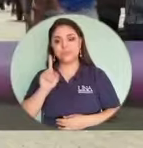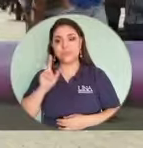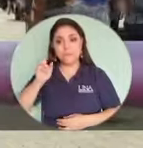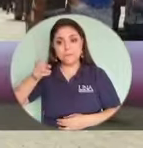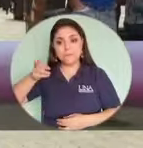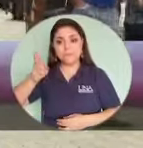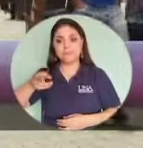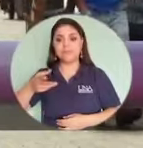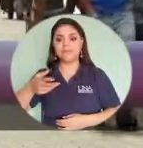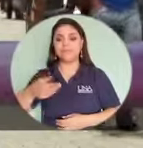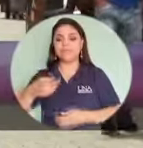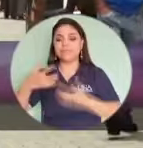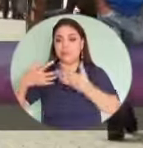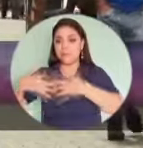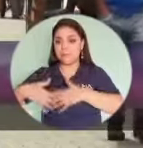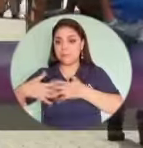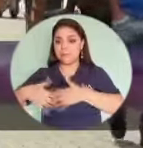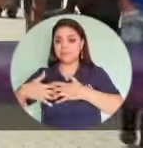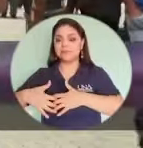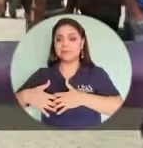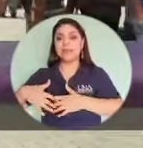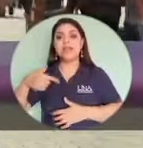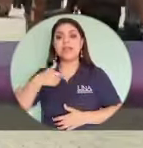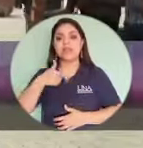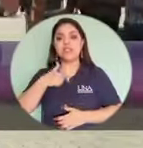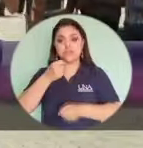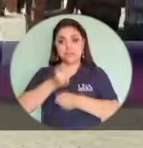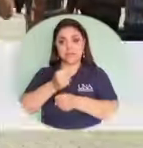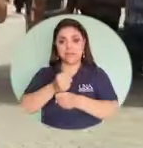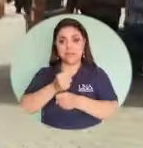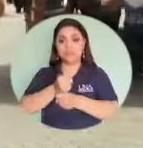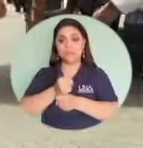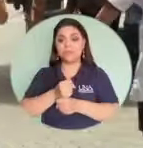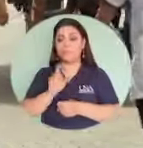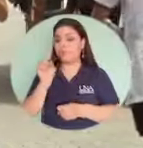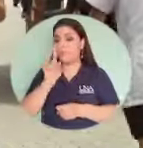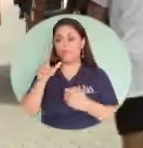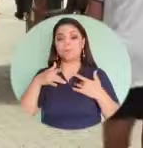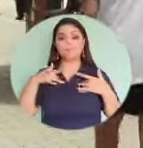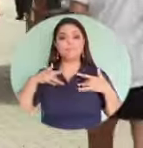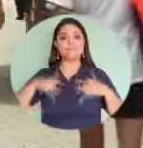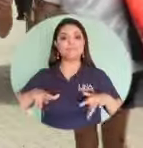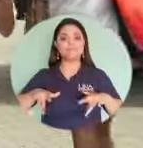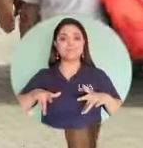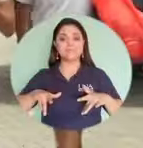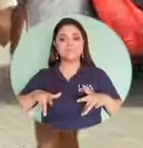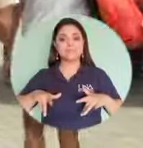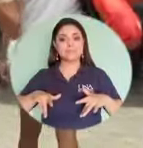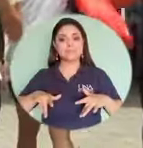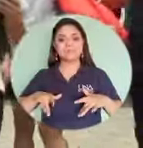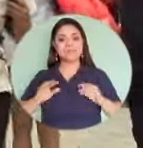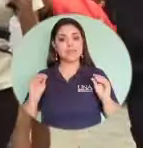en la misma organización donde yo labore. Eso no me exime de ninguna